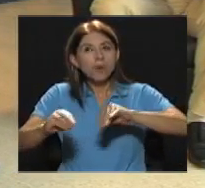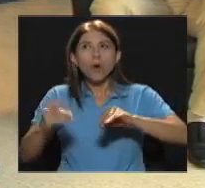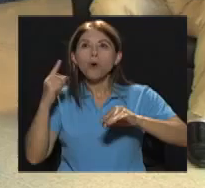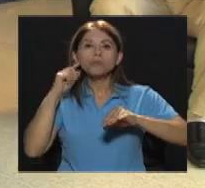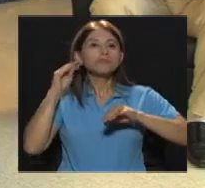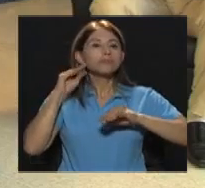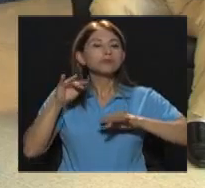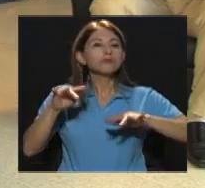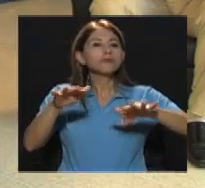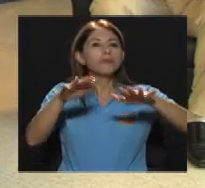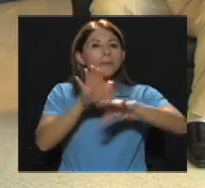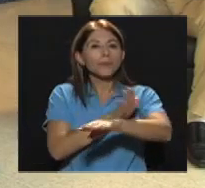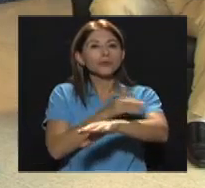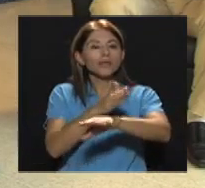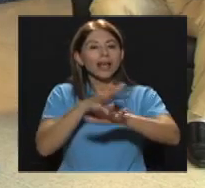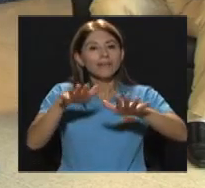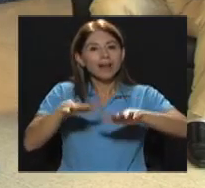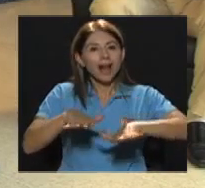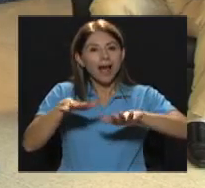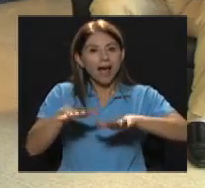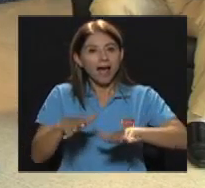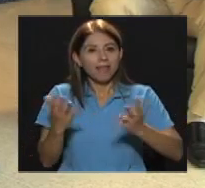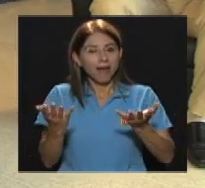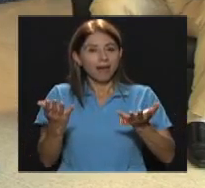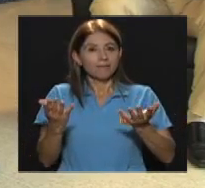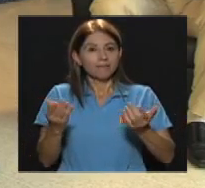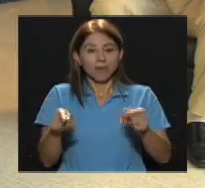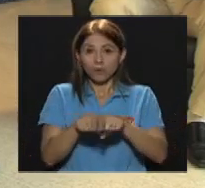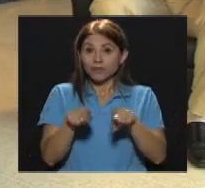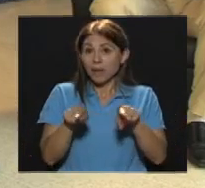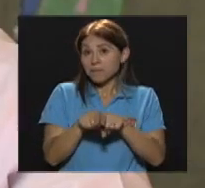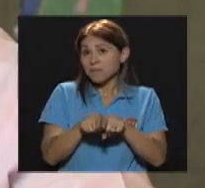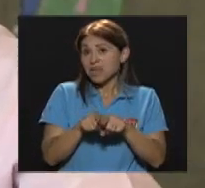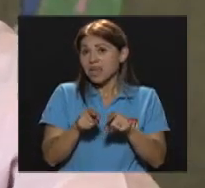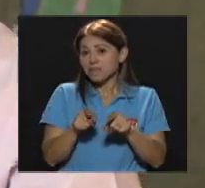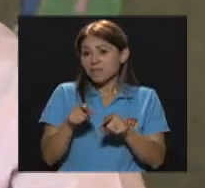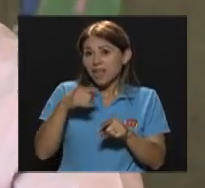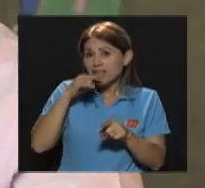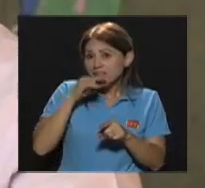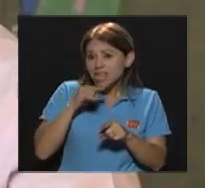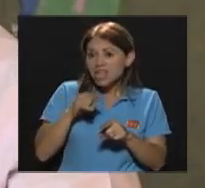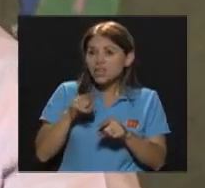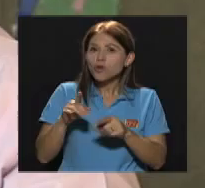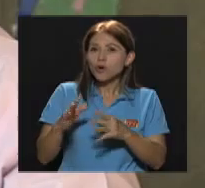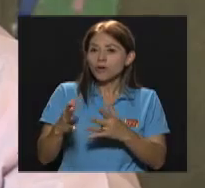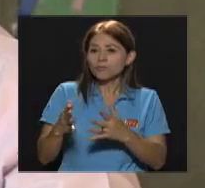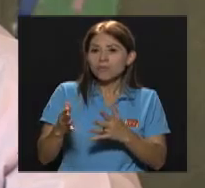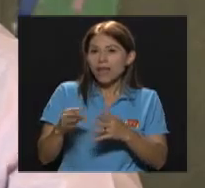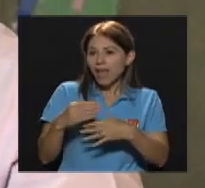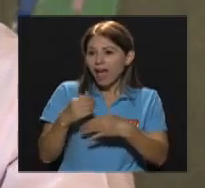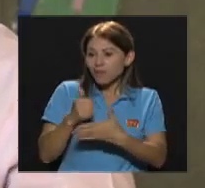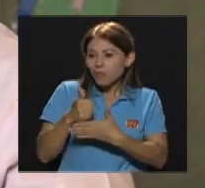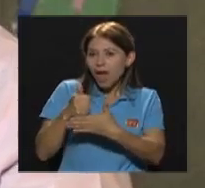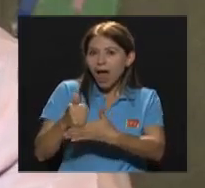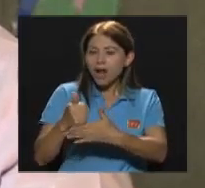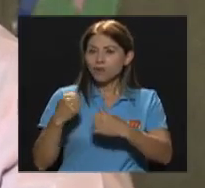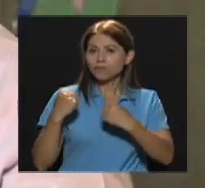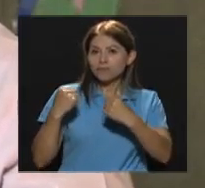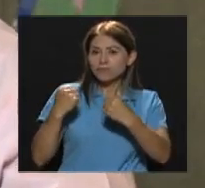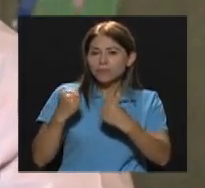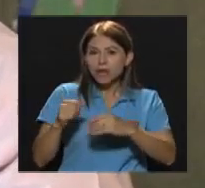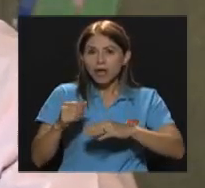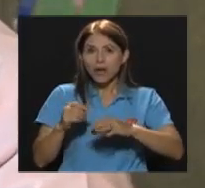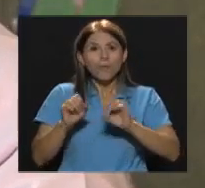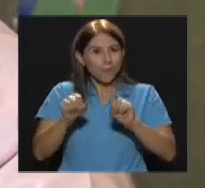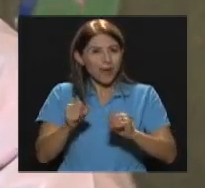Por ejemplo Algunas movilizaciones En el niño Hacia arriba Hacia abajo Que puede ser Obviamente A través del juego Esas son experiencias